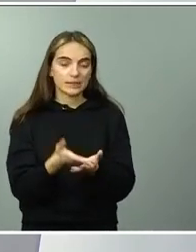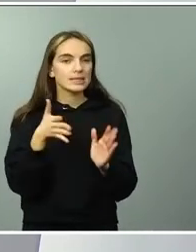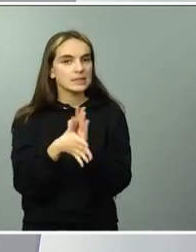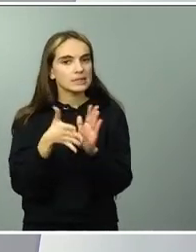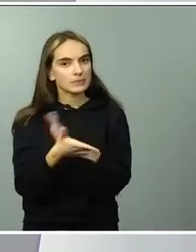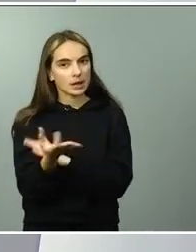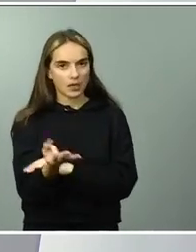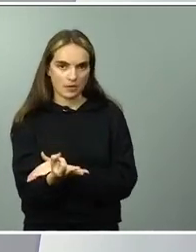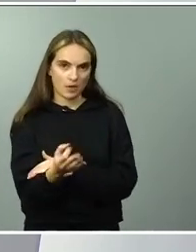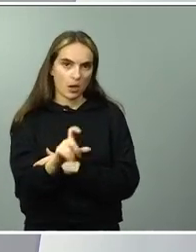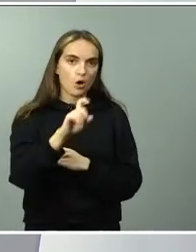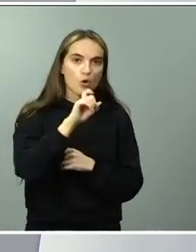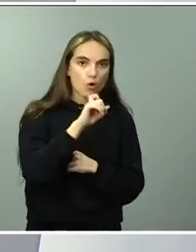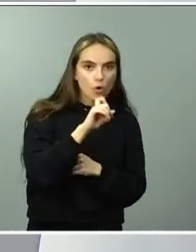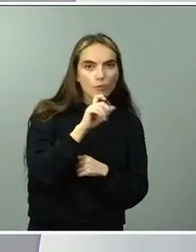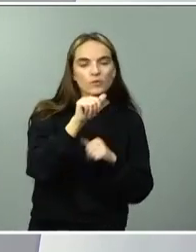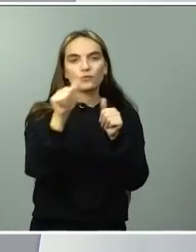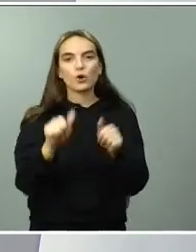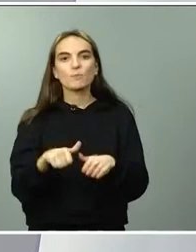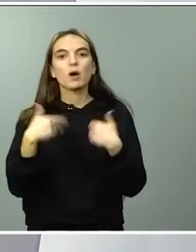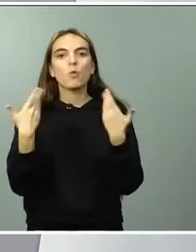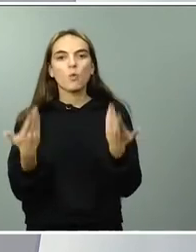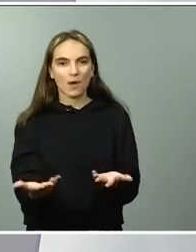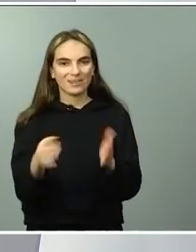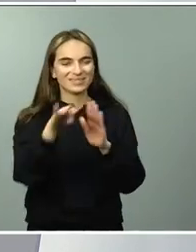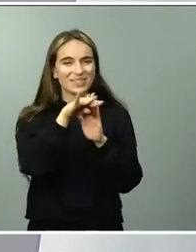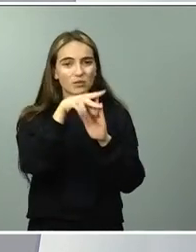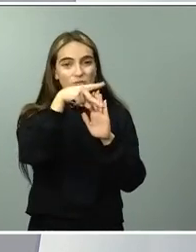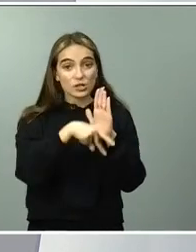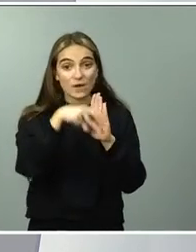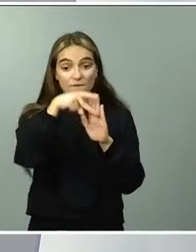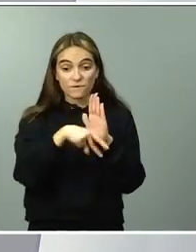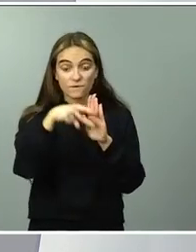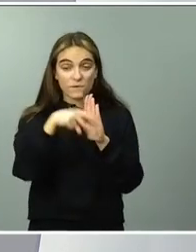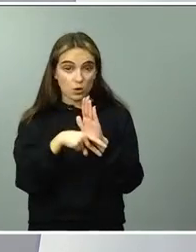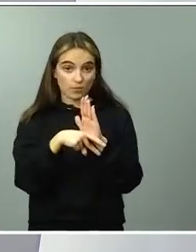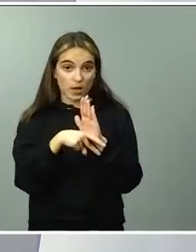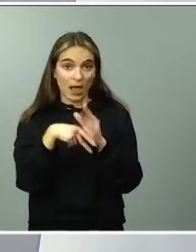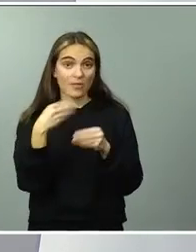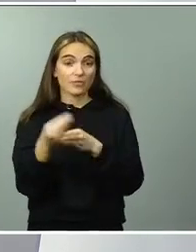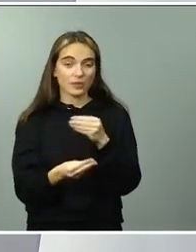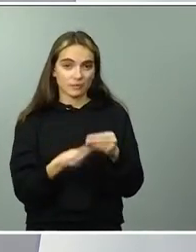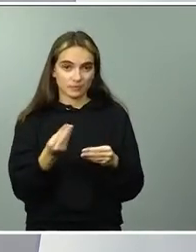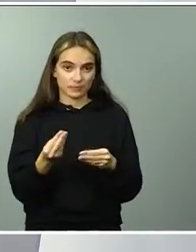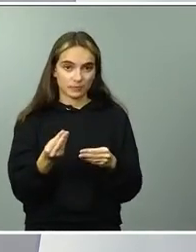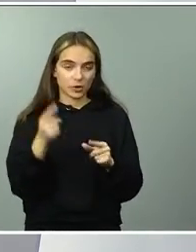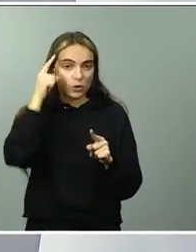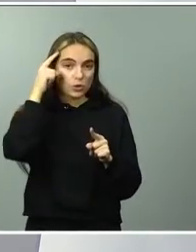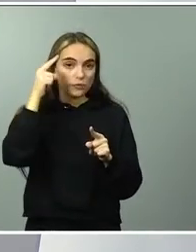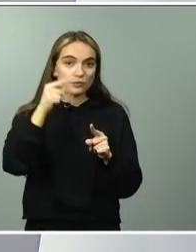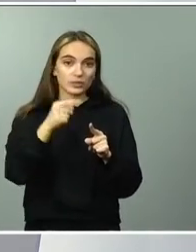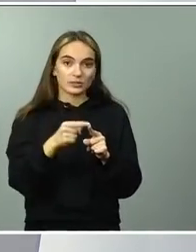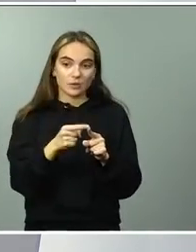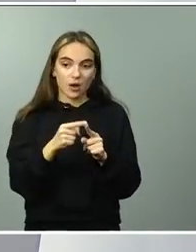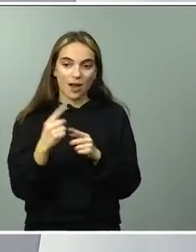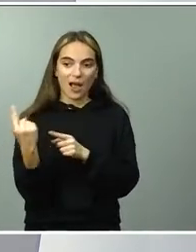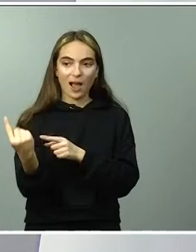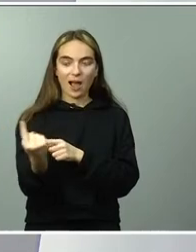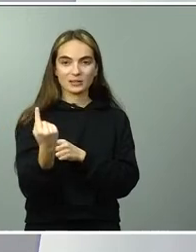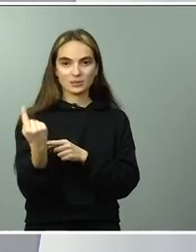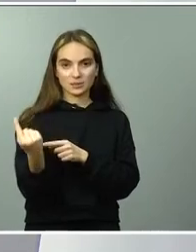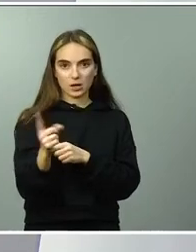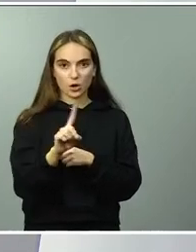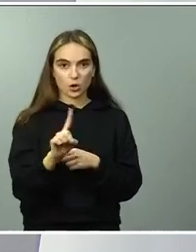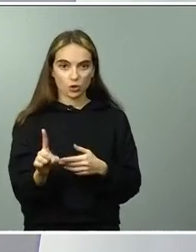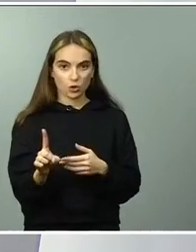pueda hacer una medida que evidentemente no aísle y deje en un mercado marginal los pequeños comercios de